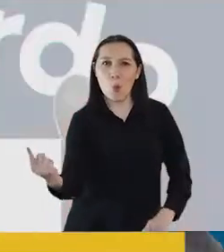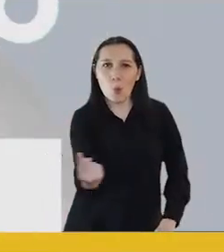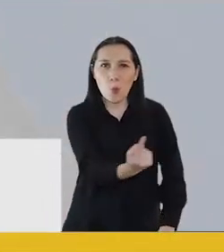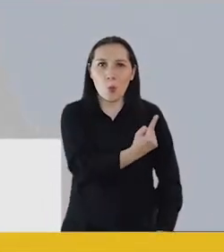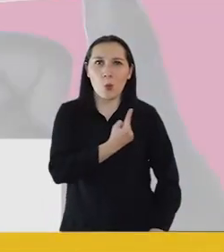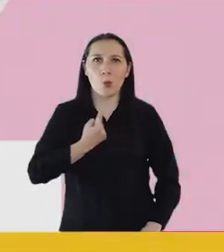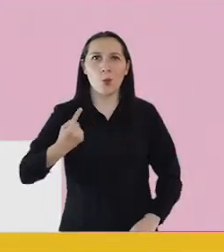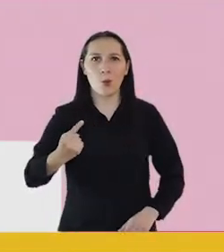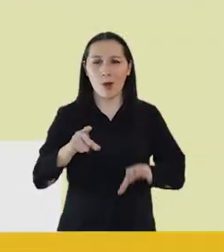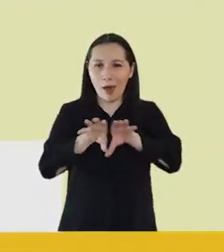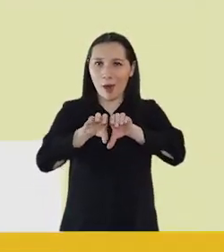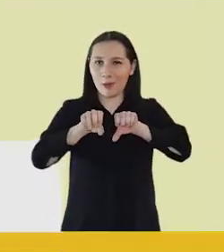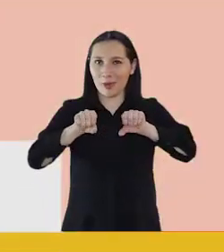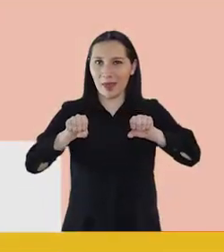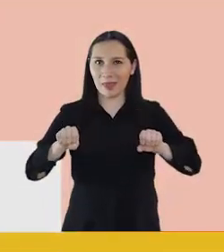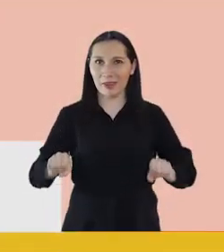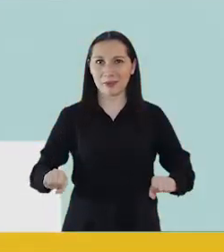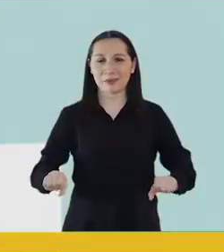Estamos de acuerdo.